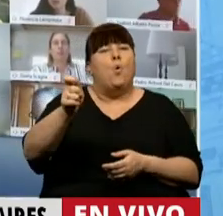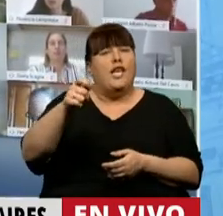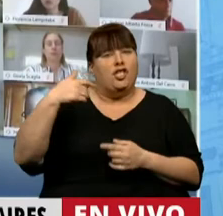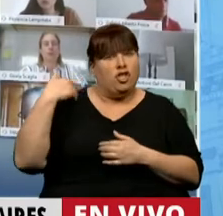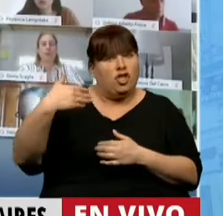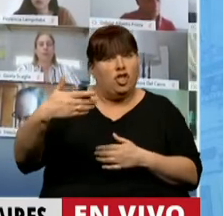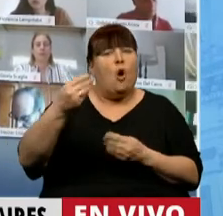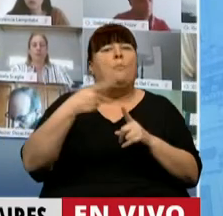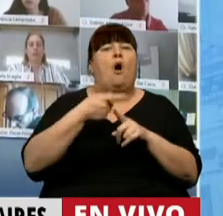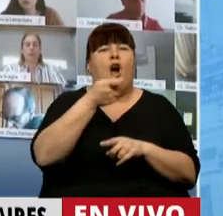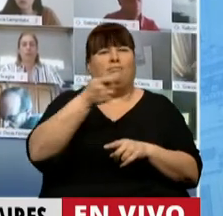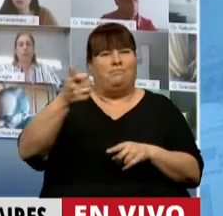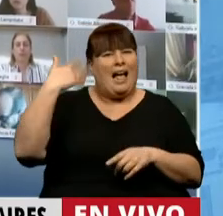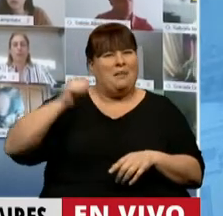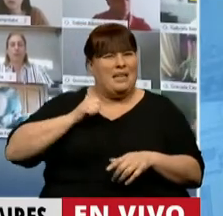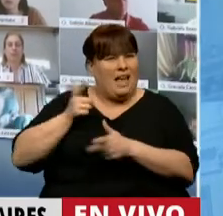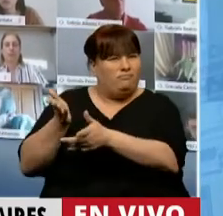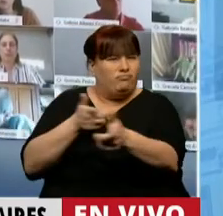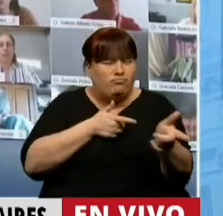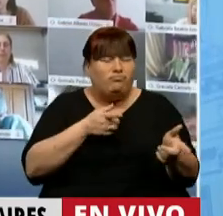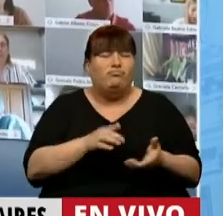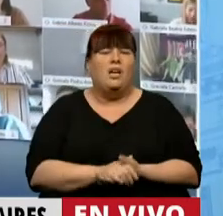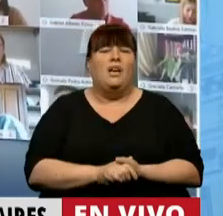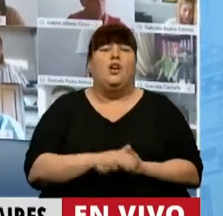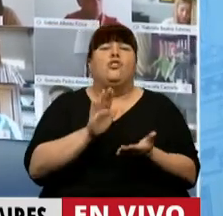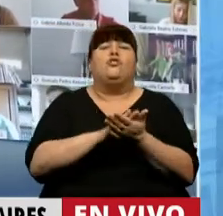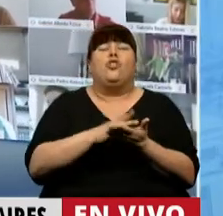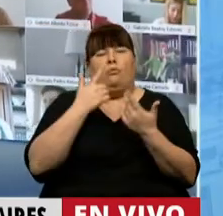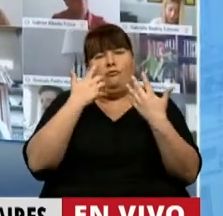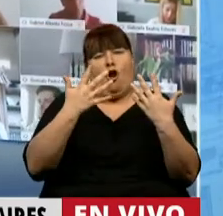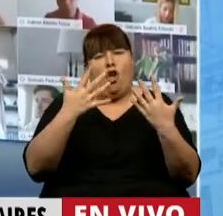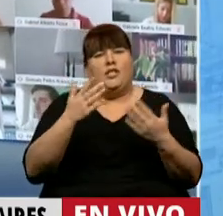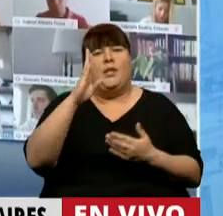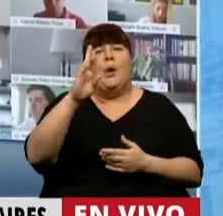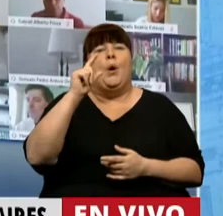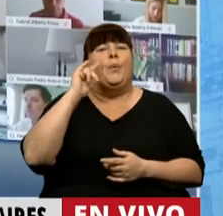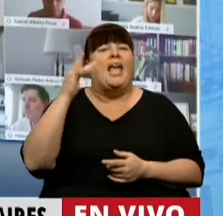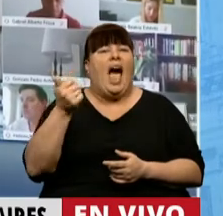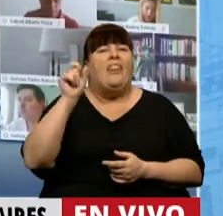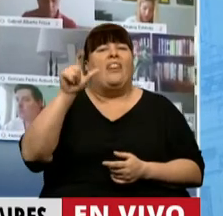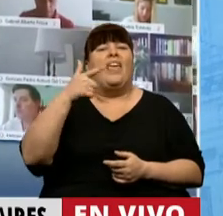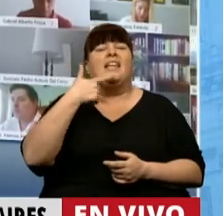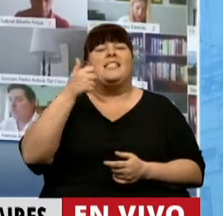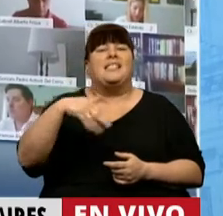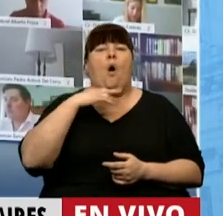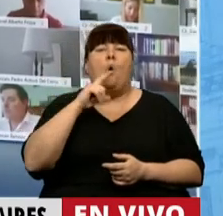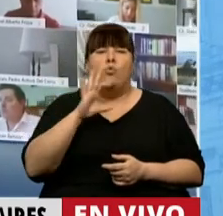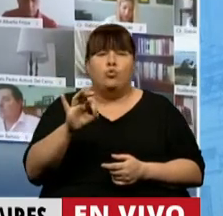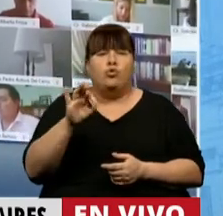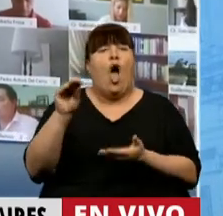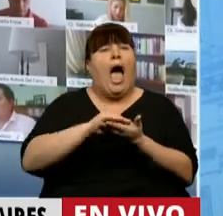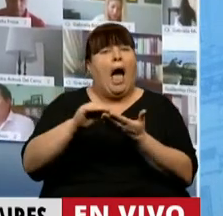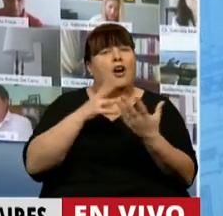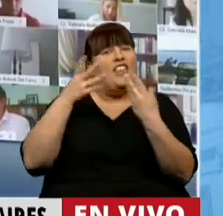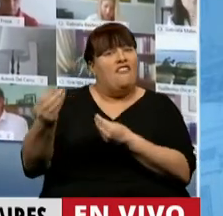se está siguiendo por los crímenes de lesa humanidad en el caso conocido como Brigada de San Justo el abogado